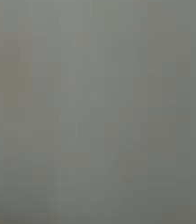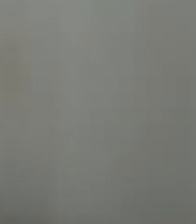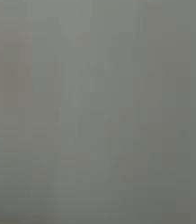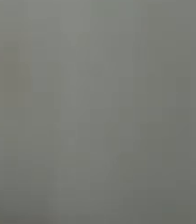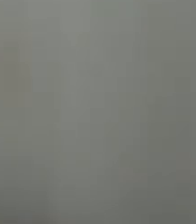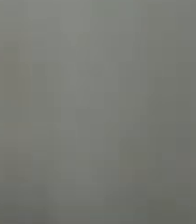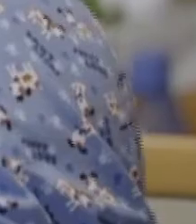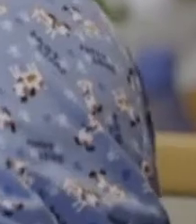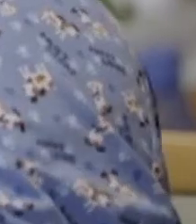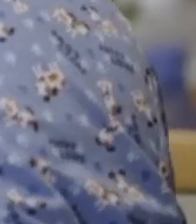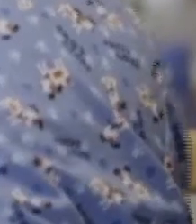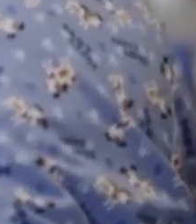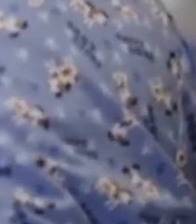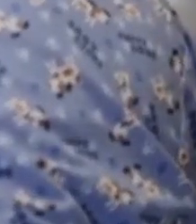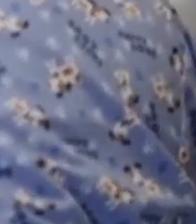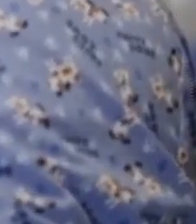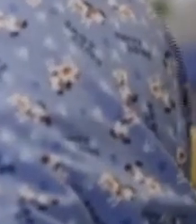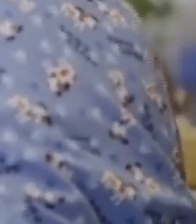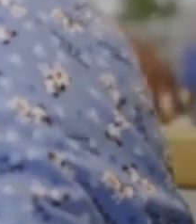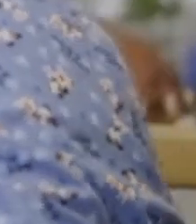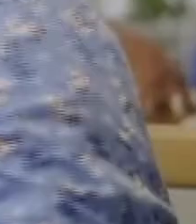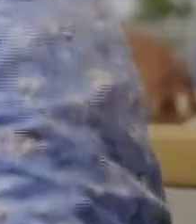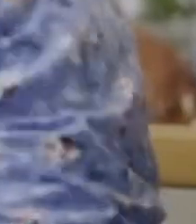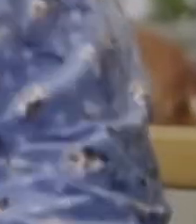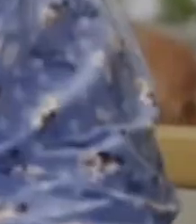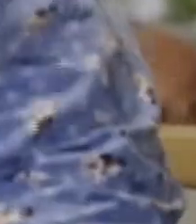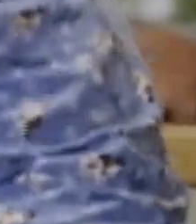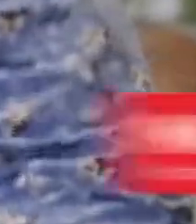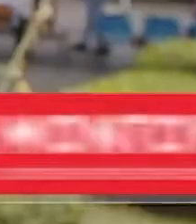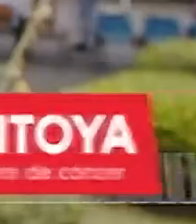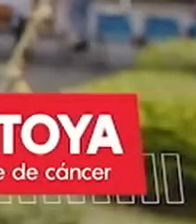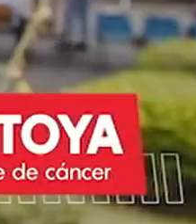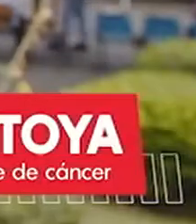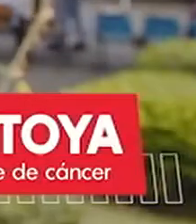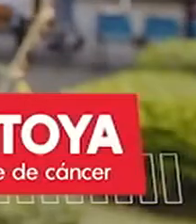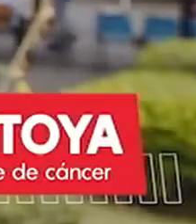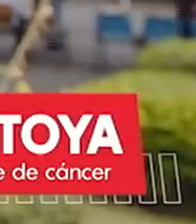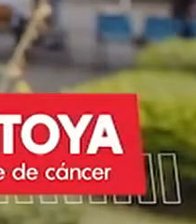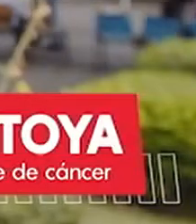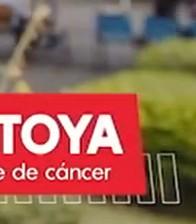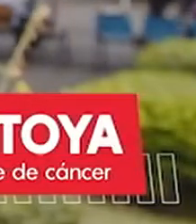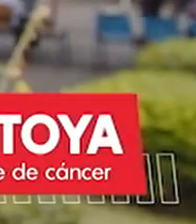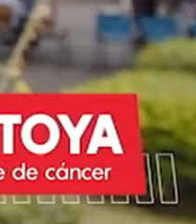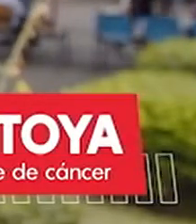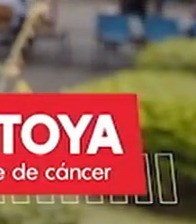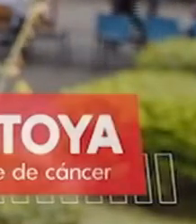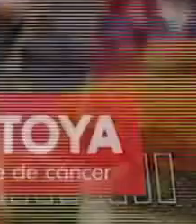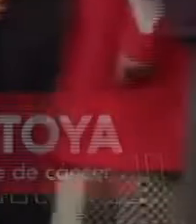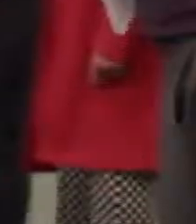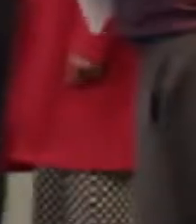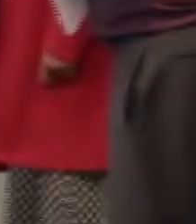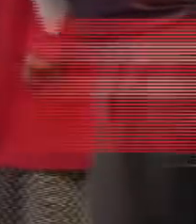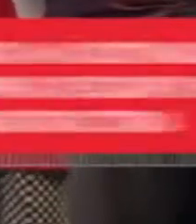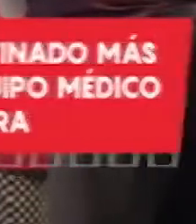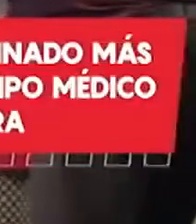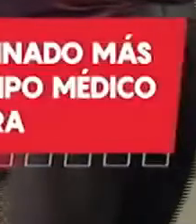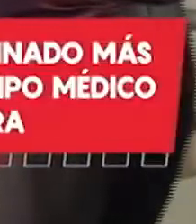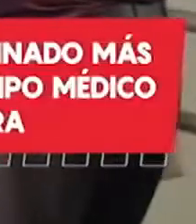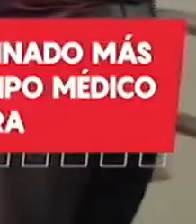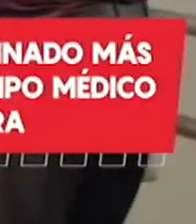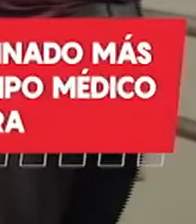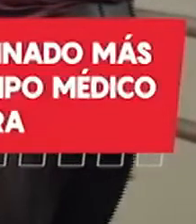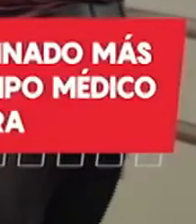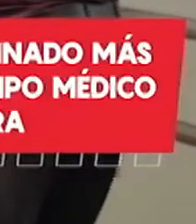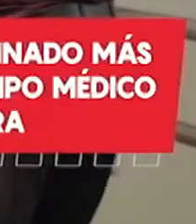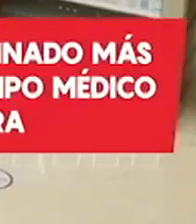maravillas que nos da la salud pública, y como paciente, he sentido la calidez y la calidad en la atención. En los últimos tres años,